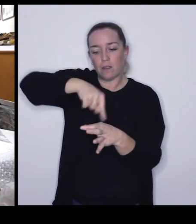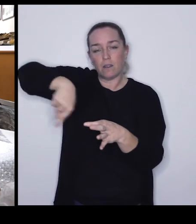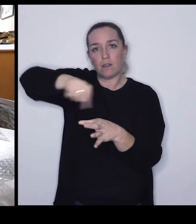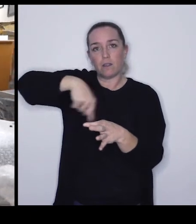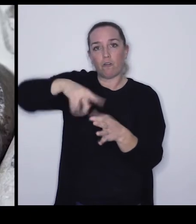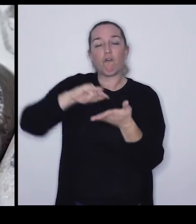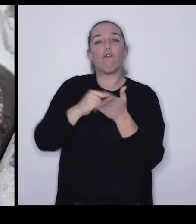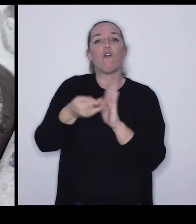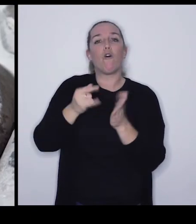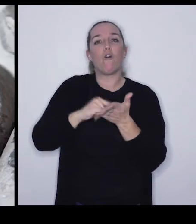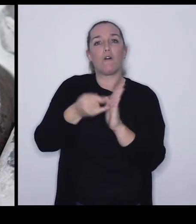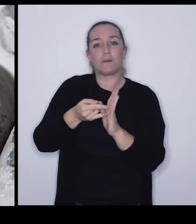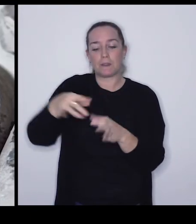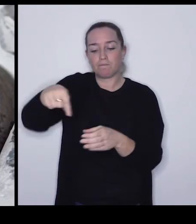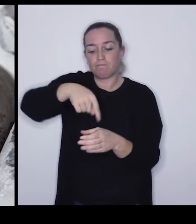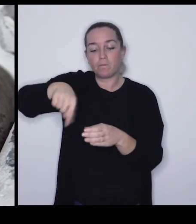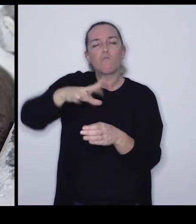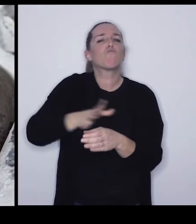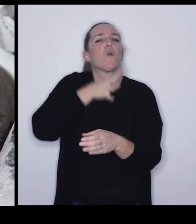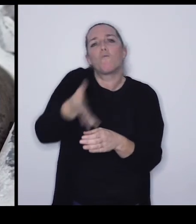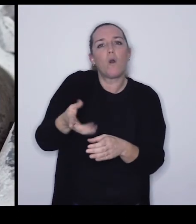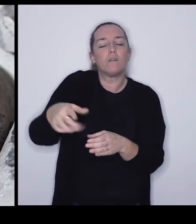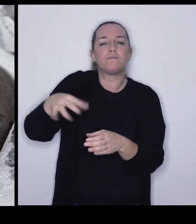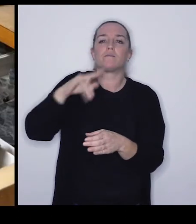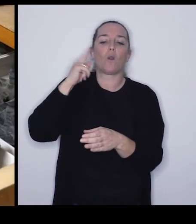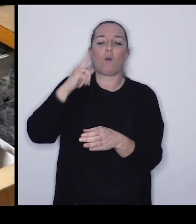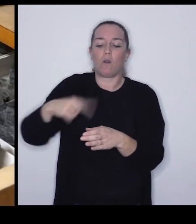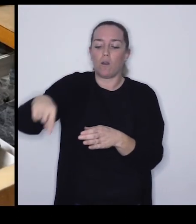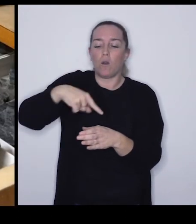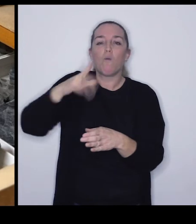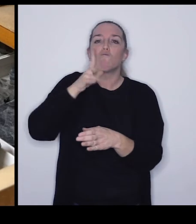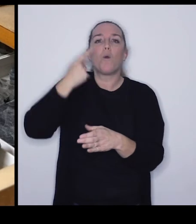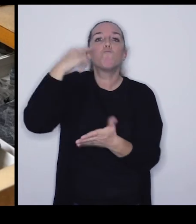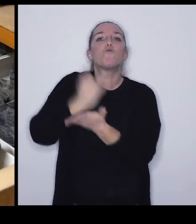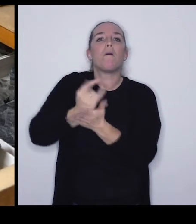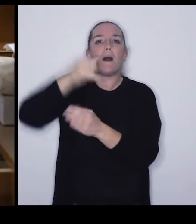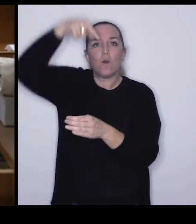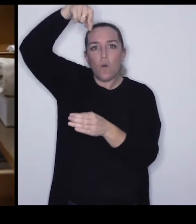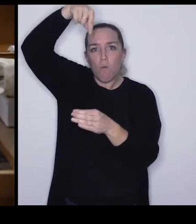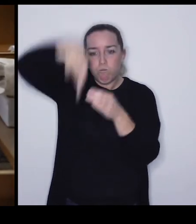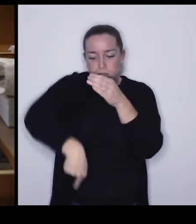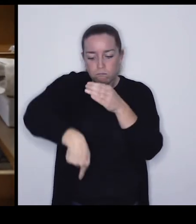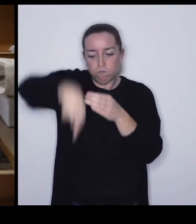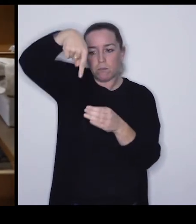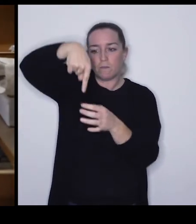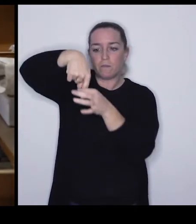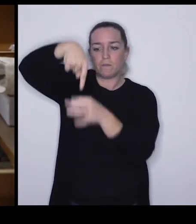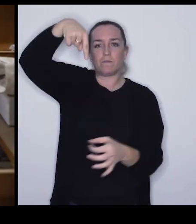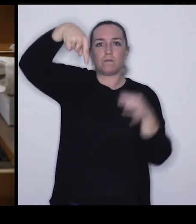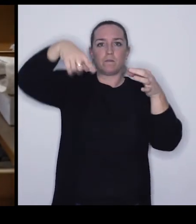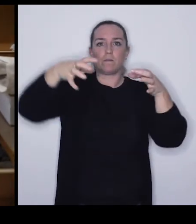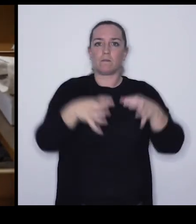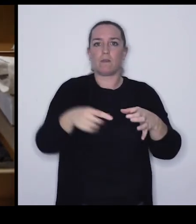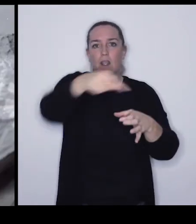redondeado... ...esta sería, la hemos sacado de un sondeo de investigación... ...estas otras son de